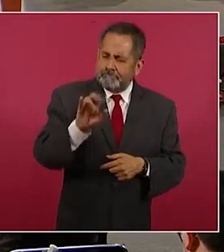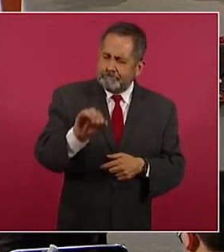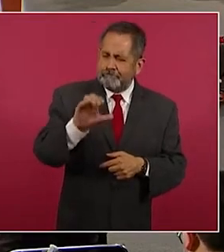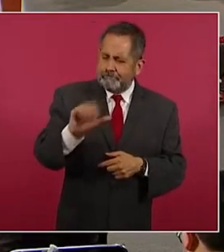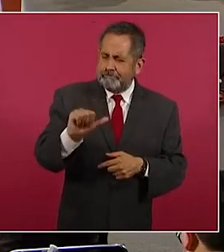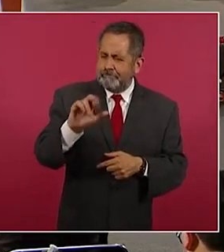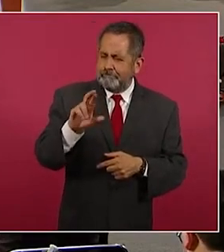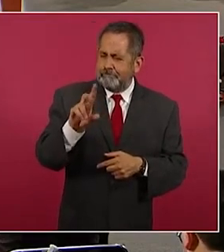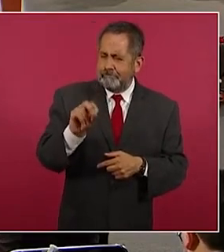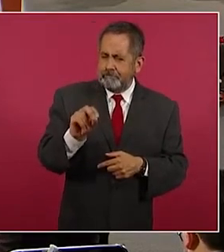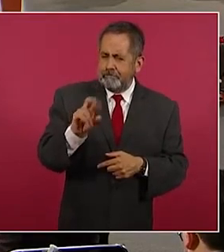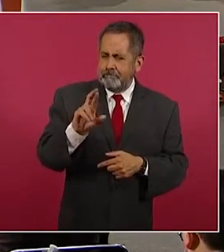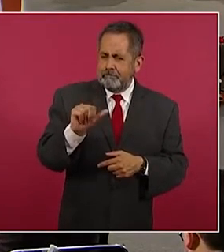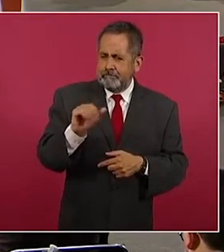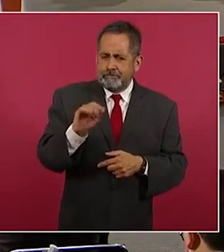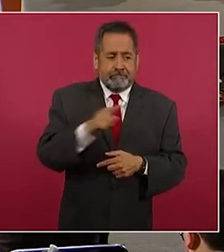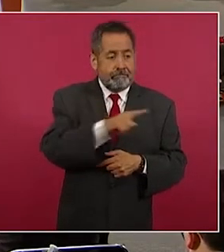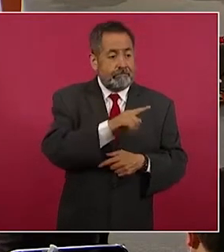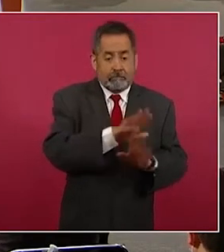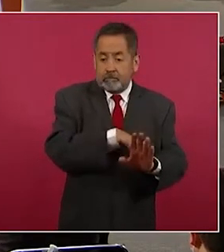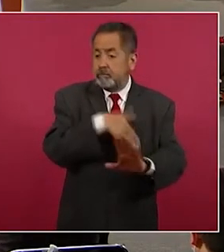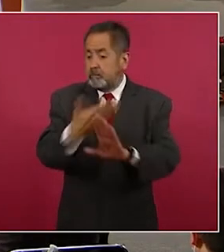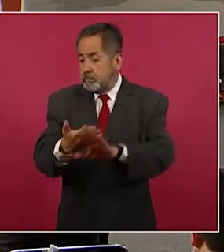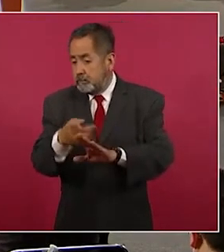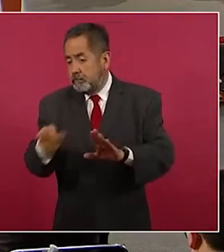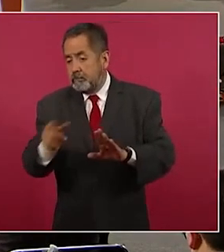en contra de Daniel Chávez.